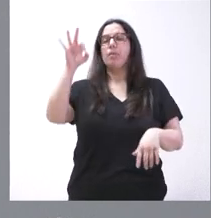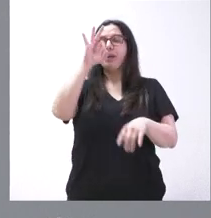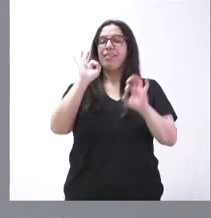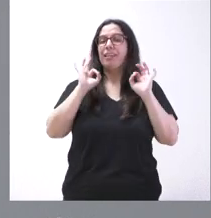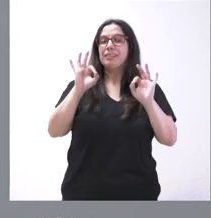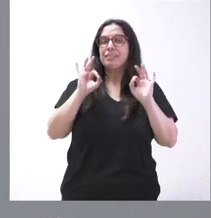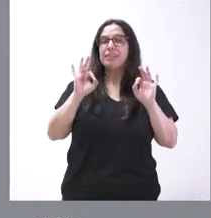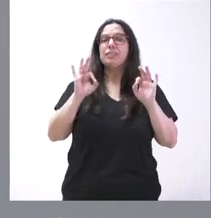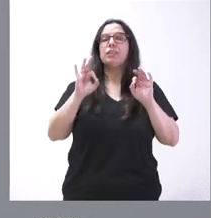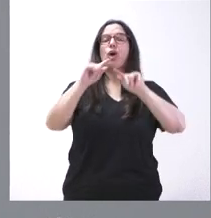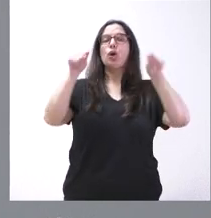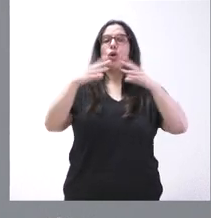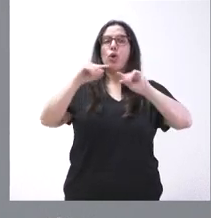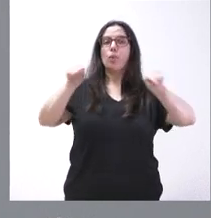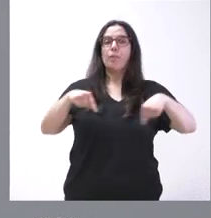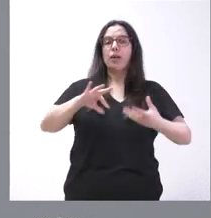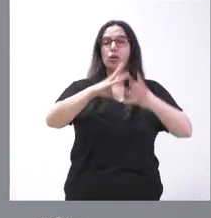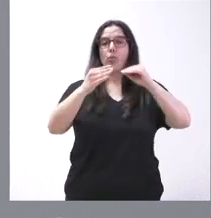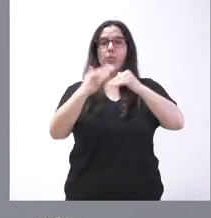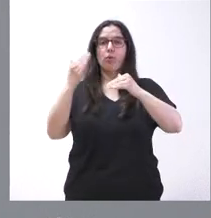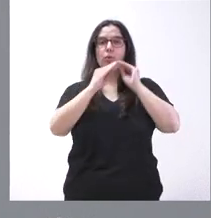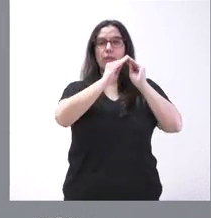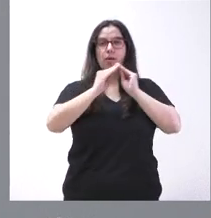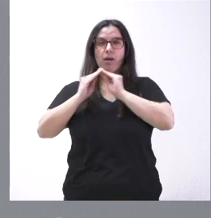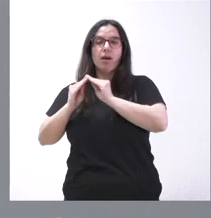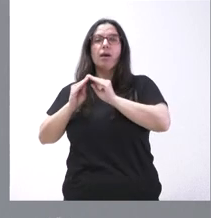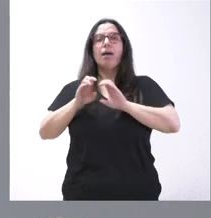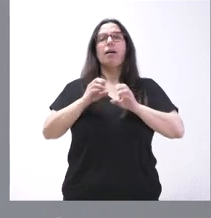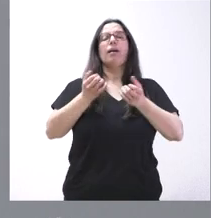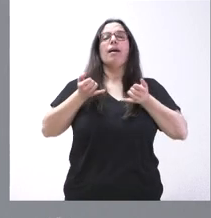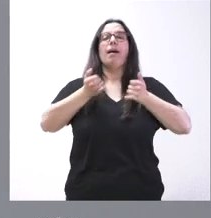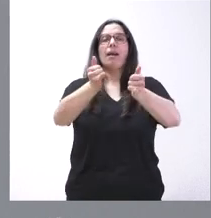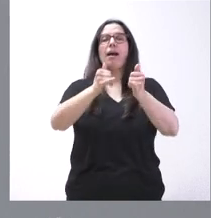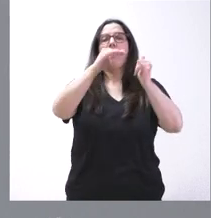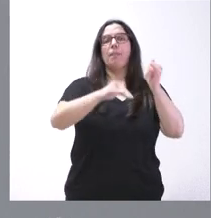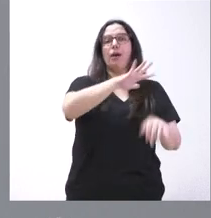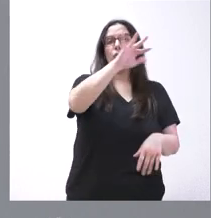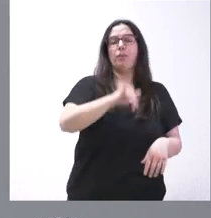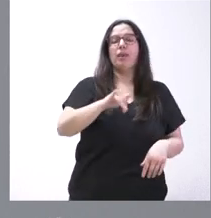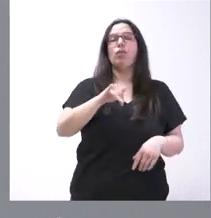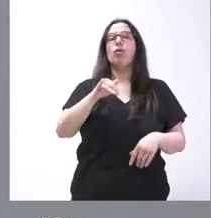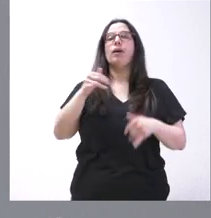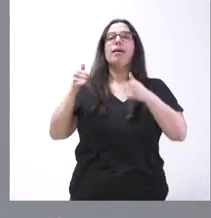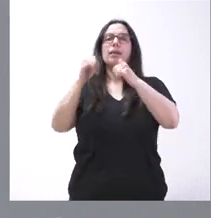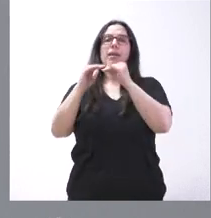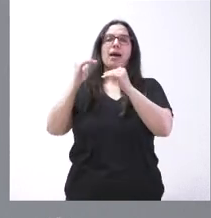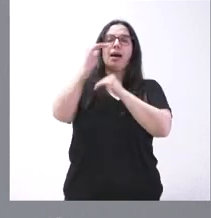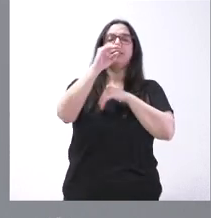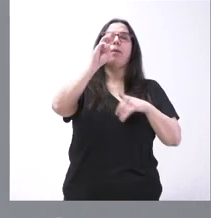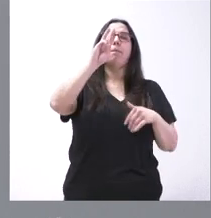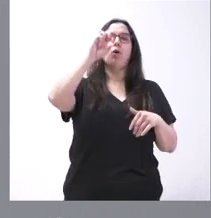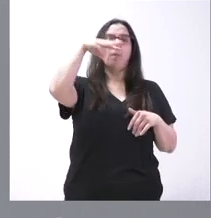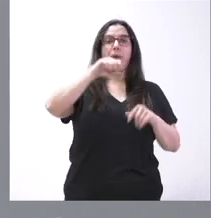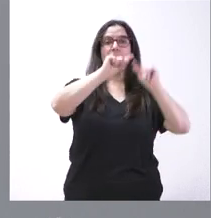de los convenios de modernización de regadíos del Canal Bajo del Bierzo y Rivera Alta del Porma en León y el